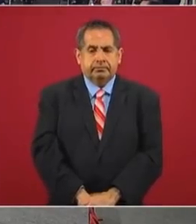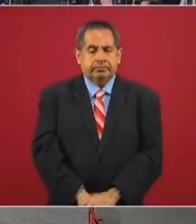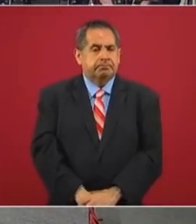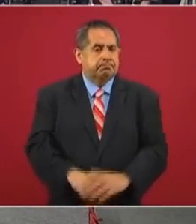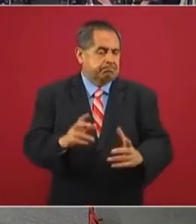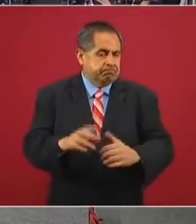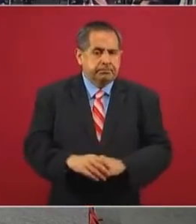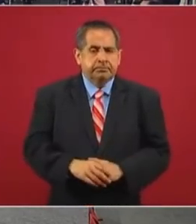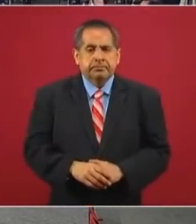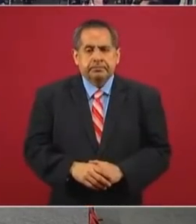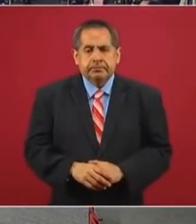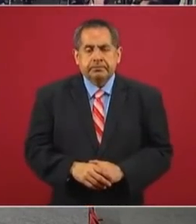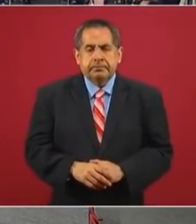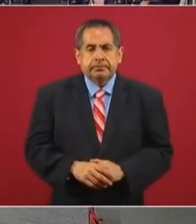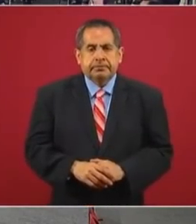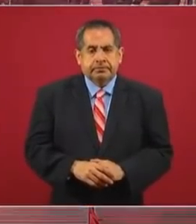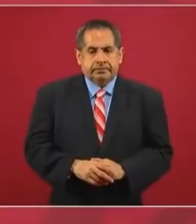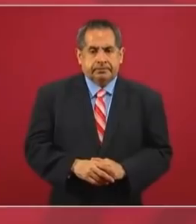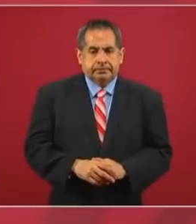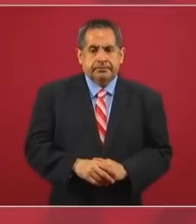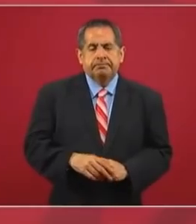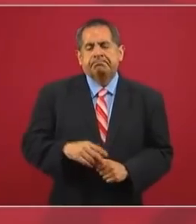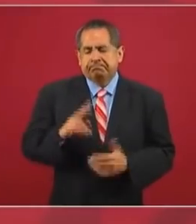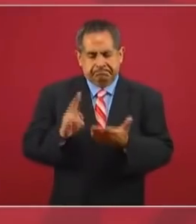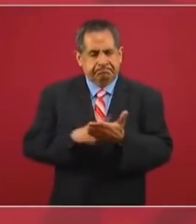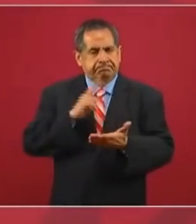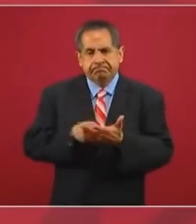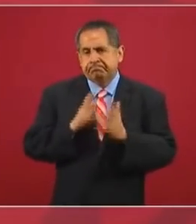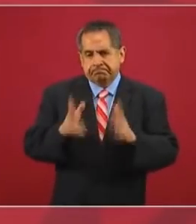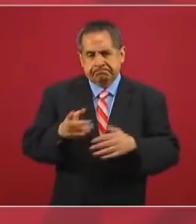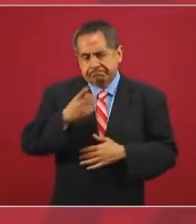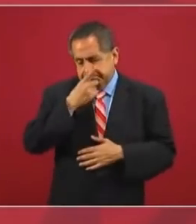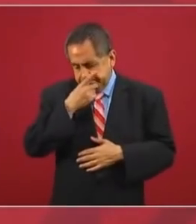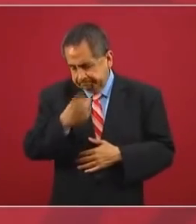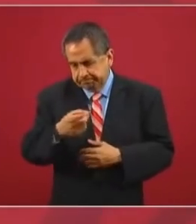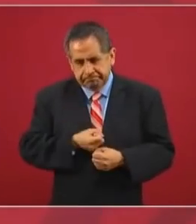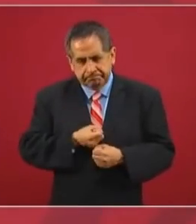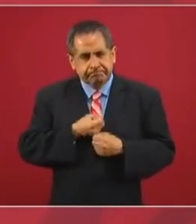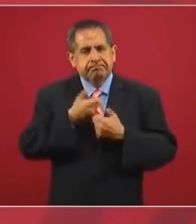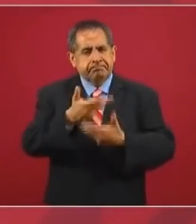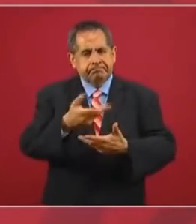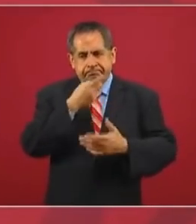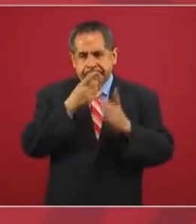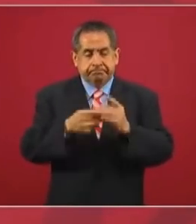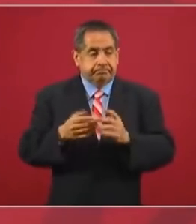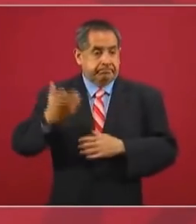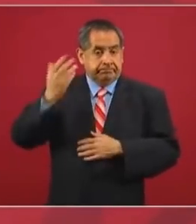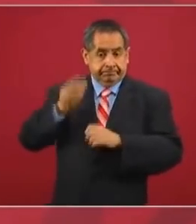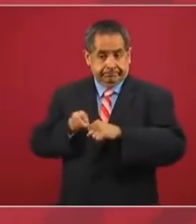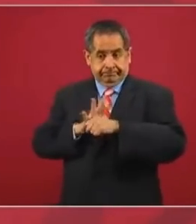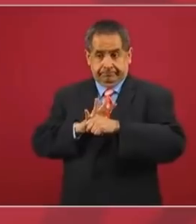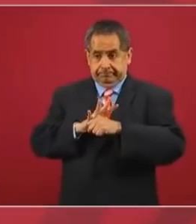hay, como lo hemos manifestado desde el inicio de la pandemia,